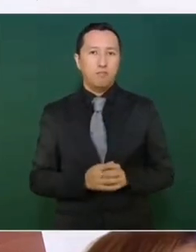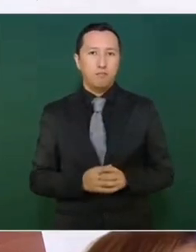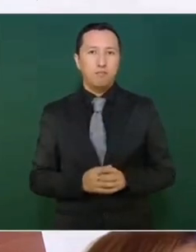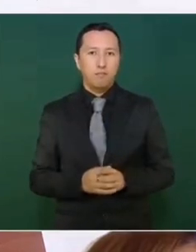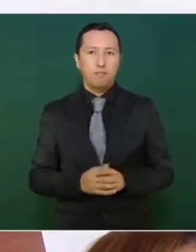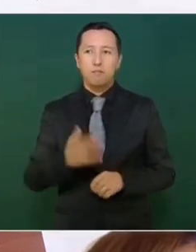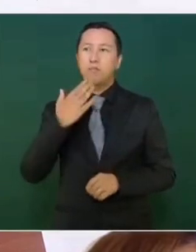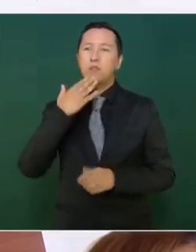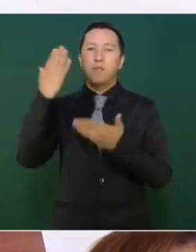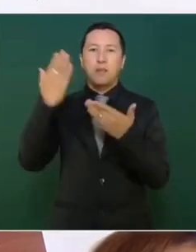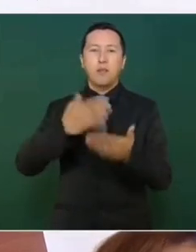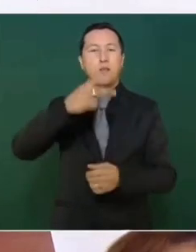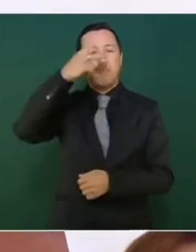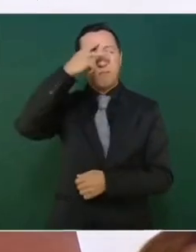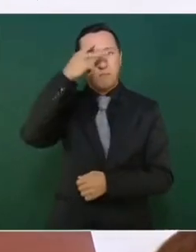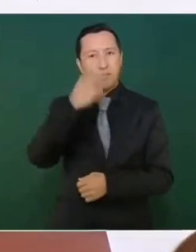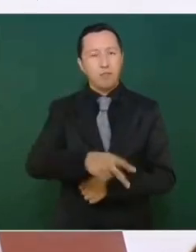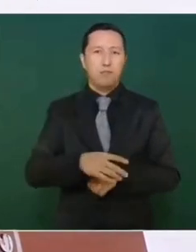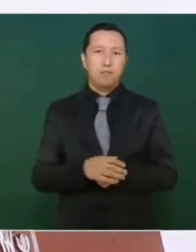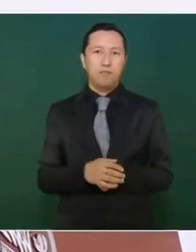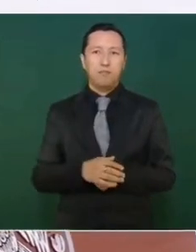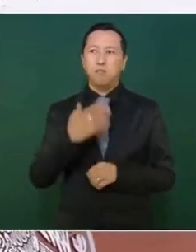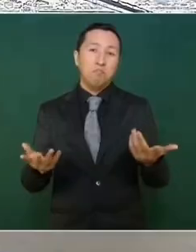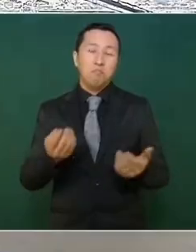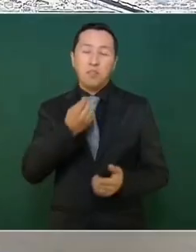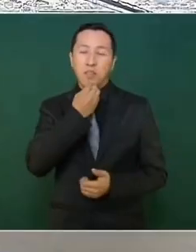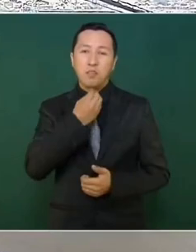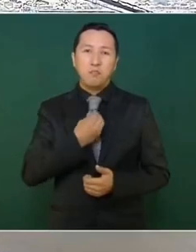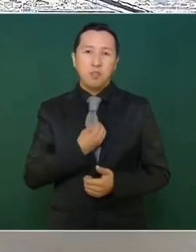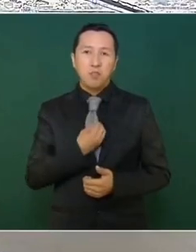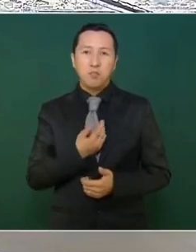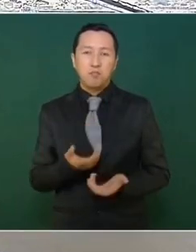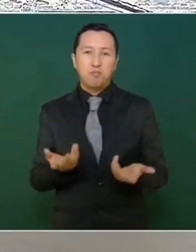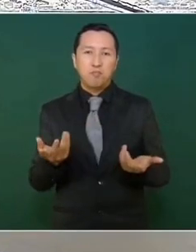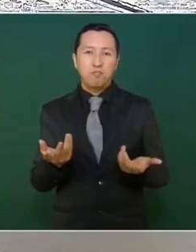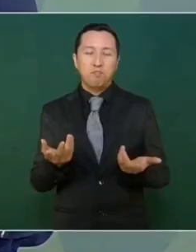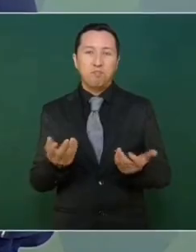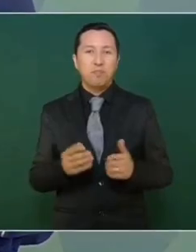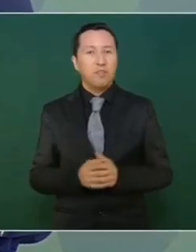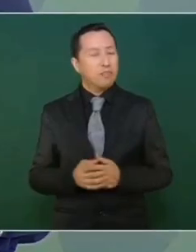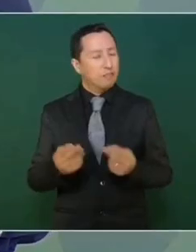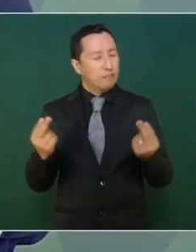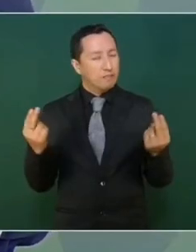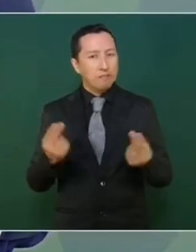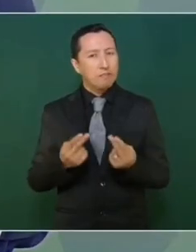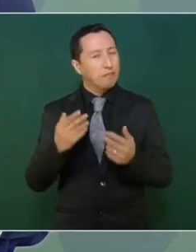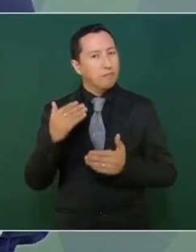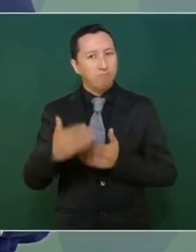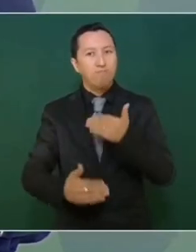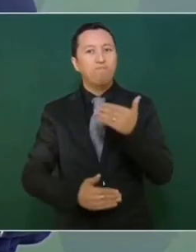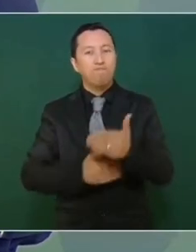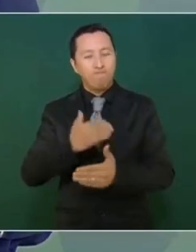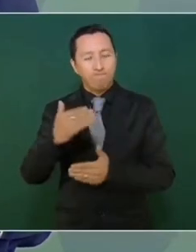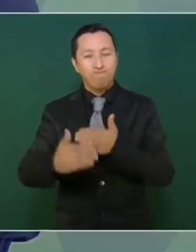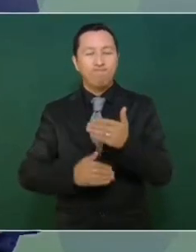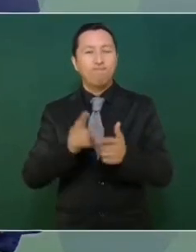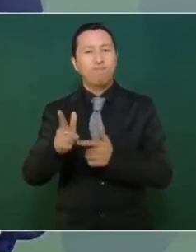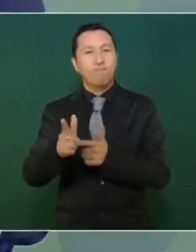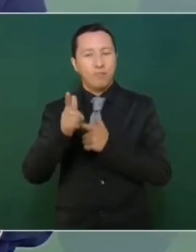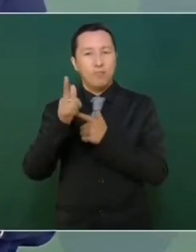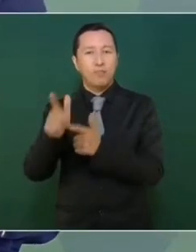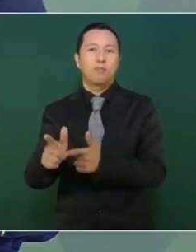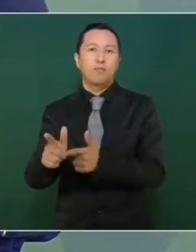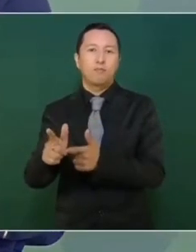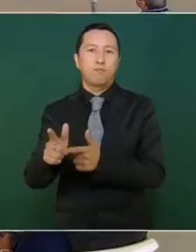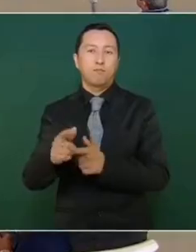bienvenido a México, bienvenido a Perú. Necesitamos seguir avanzando, porque